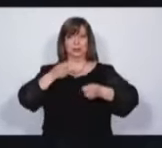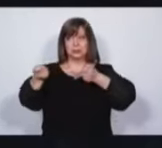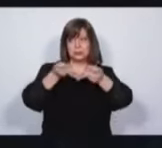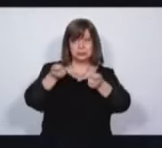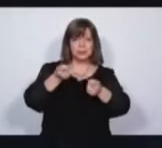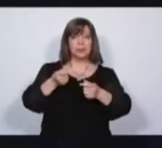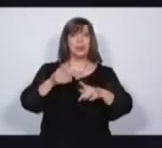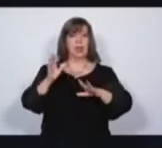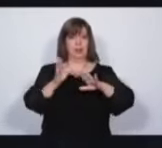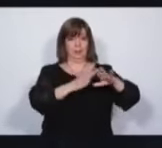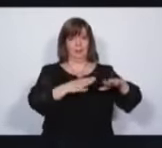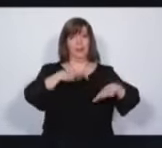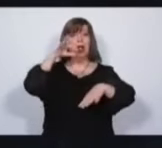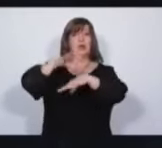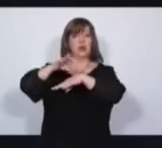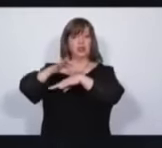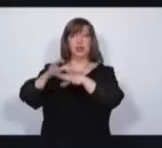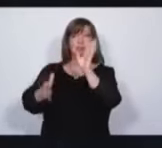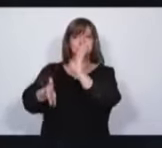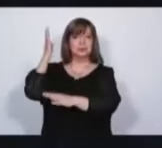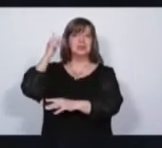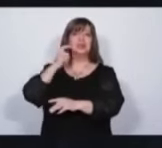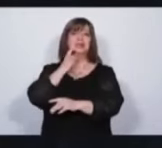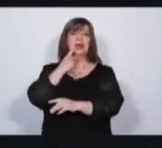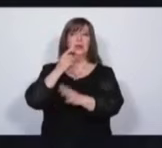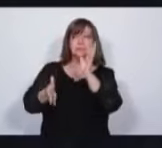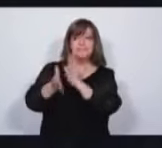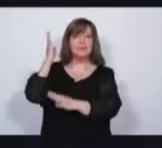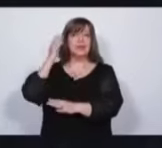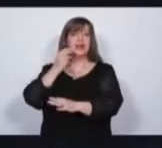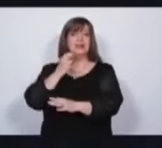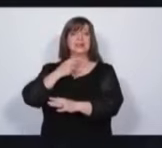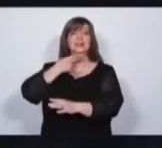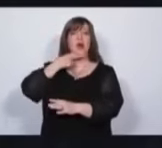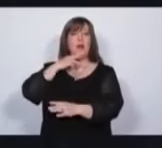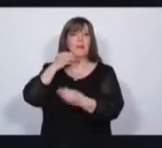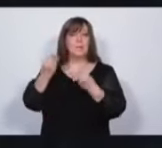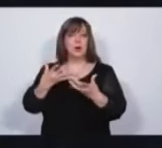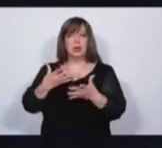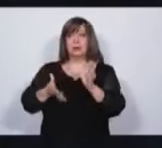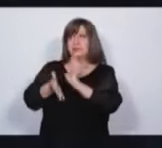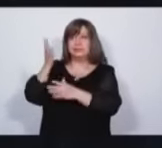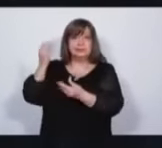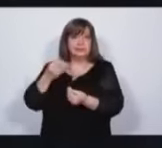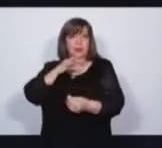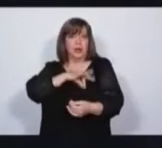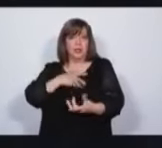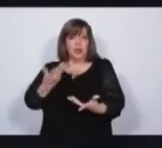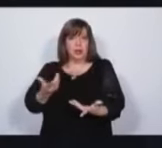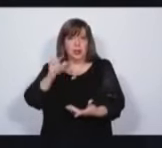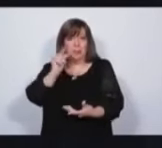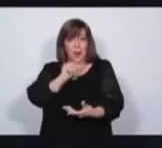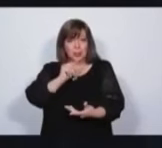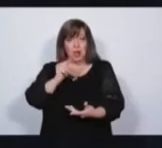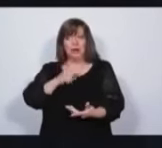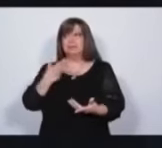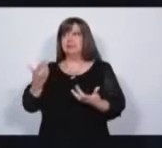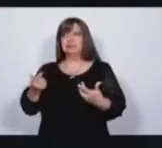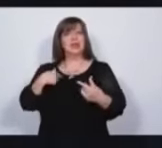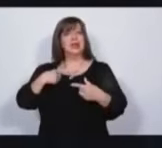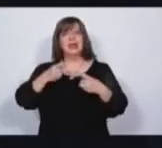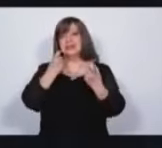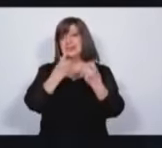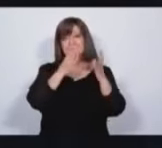Los pediatras se siguen yendo a San Luis y a San Juan porque no tienen un salario digno, porque no tienen herramientas de trabajo. Necesitamos